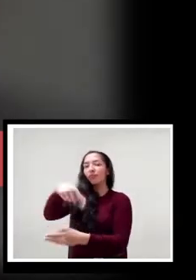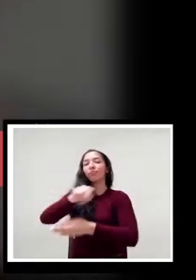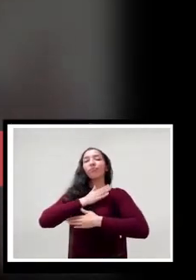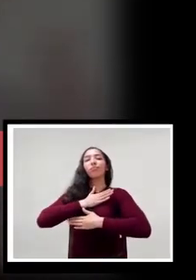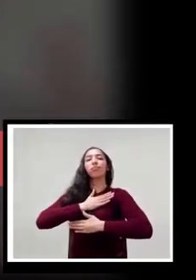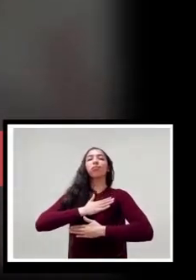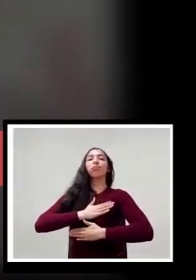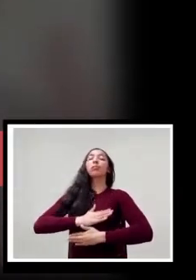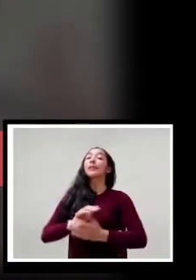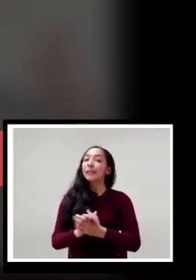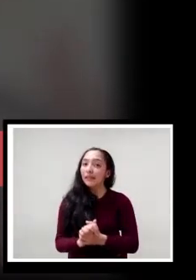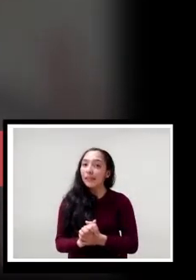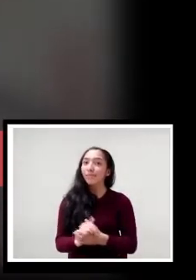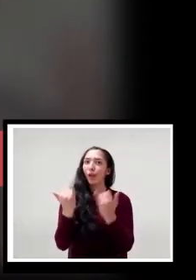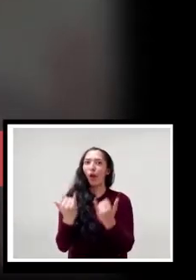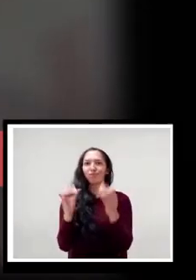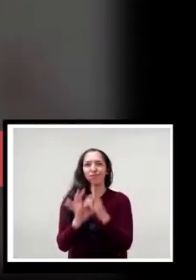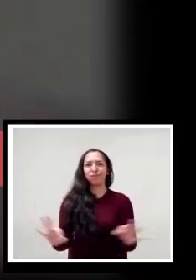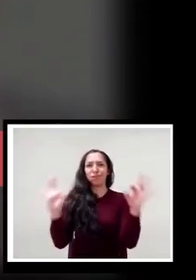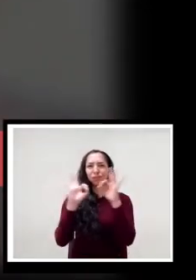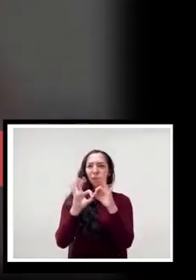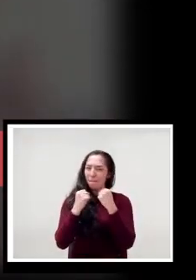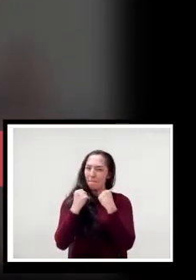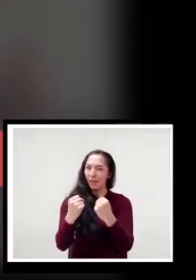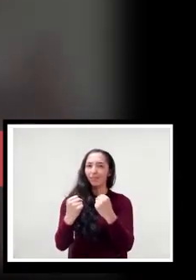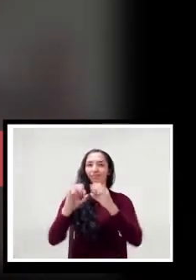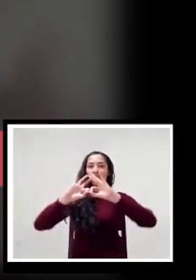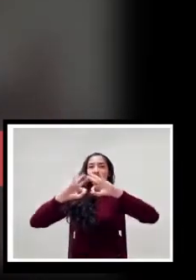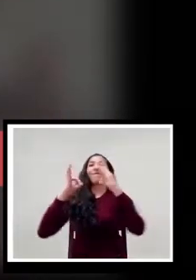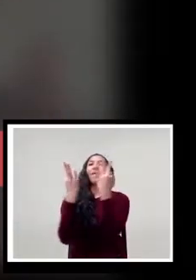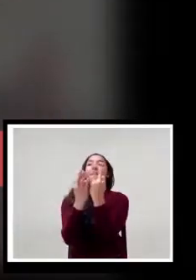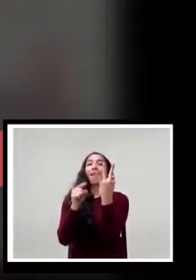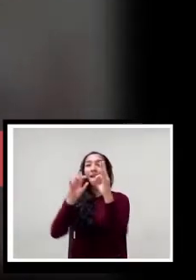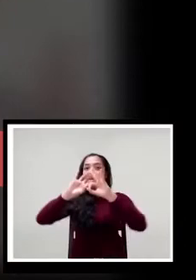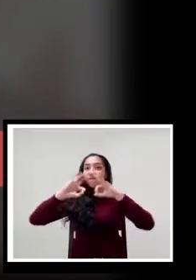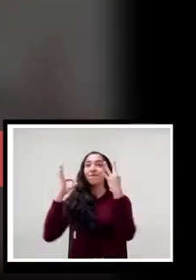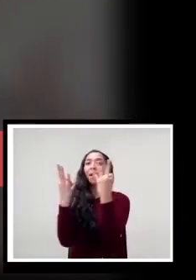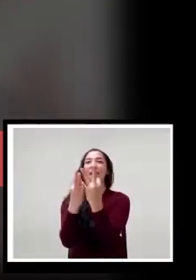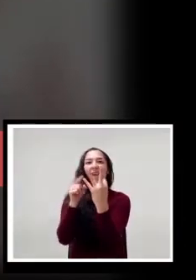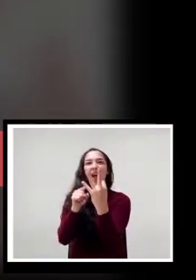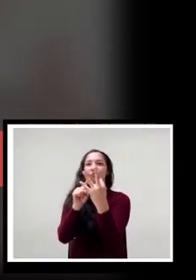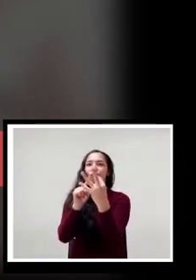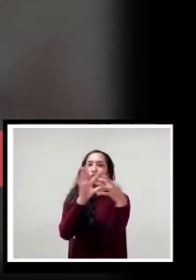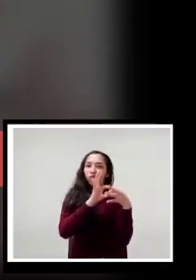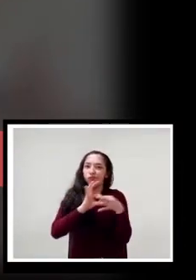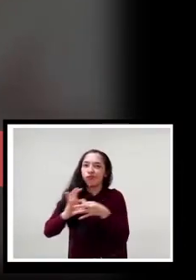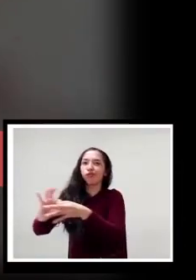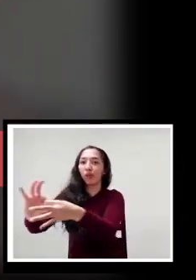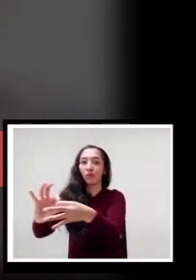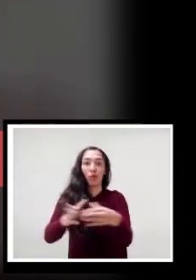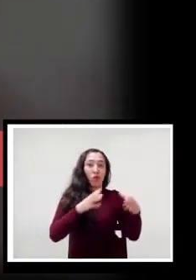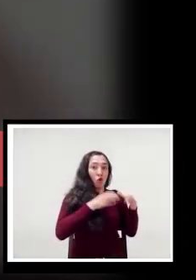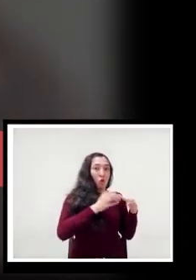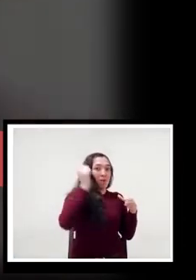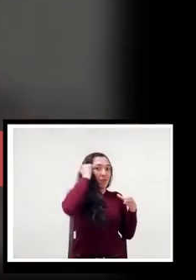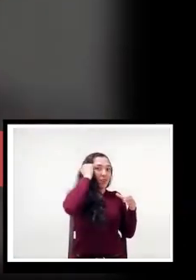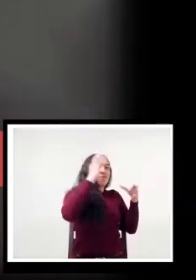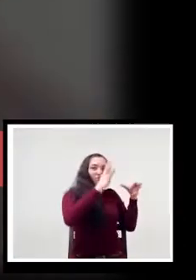cobra relevancia el papel de la familia como un par que ayuda en la consecución de